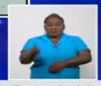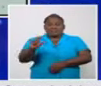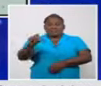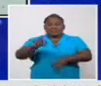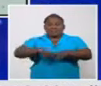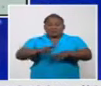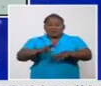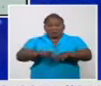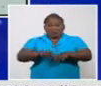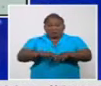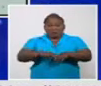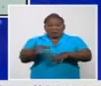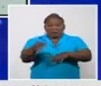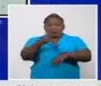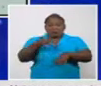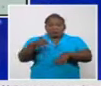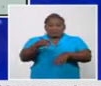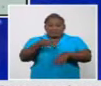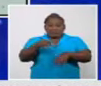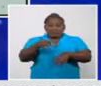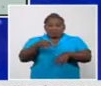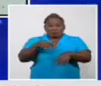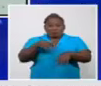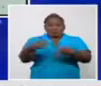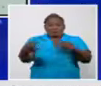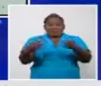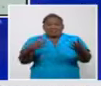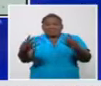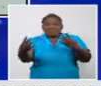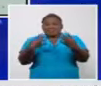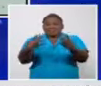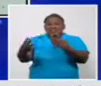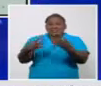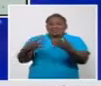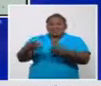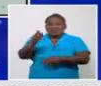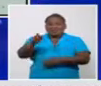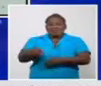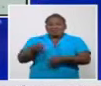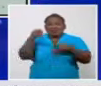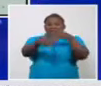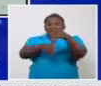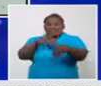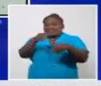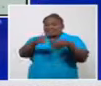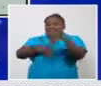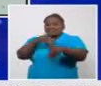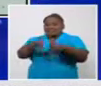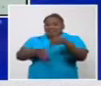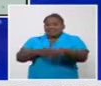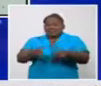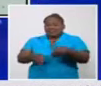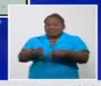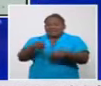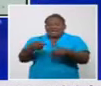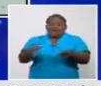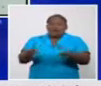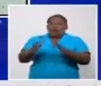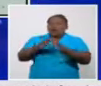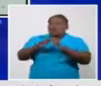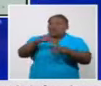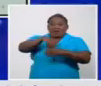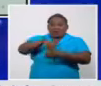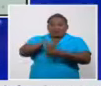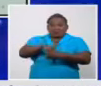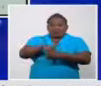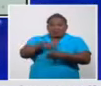movimiento fuerte donde van muchas personas que incluso no son de allí y que ahí tienen ustedes la